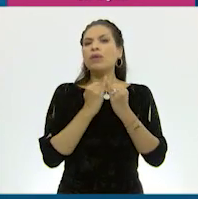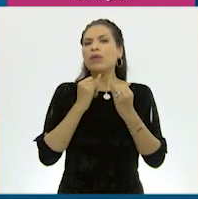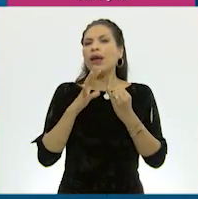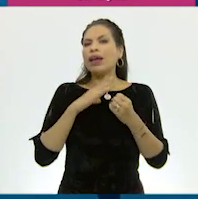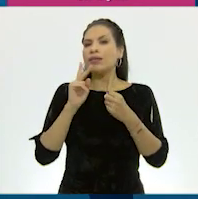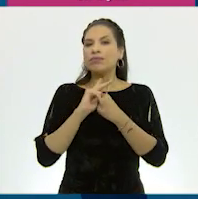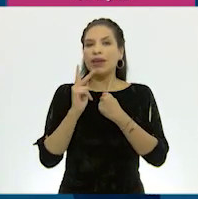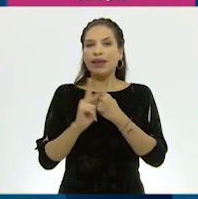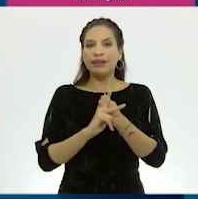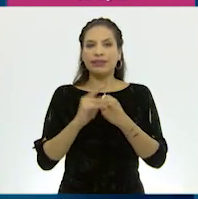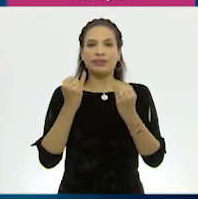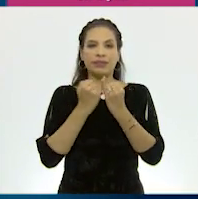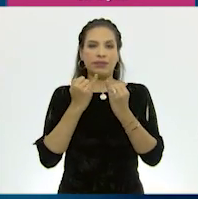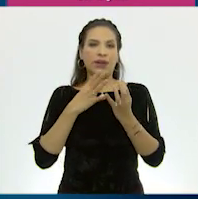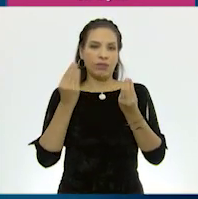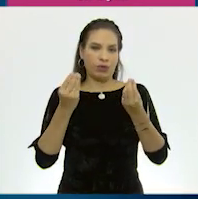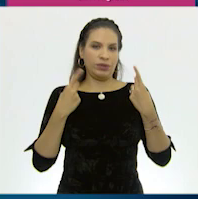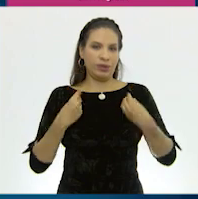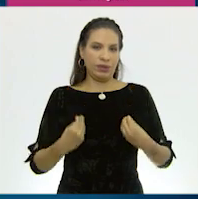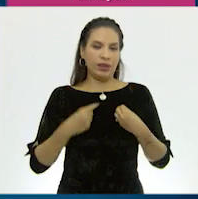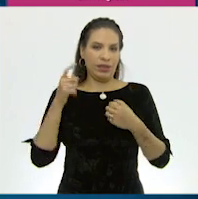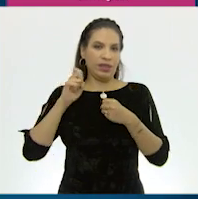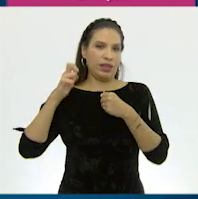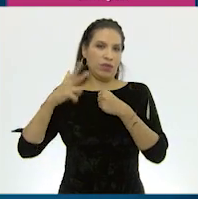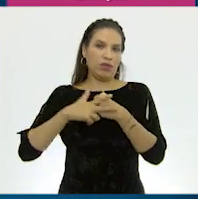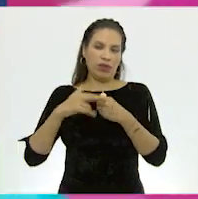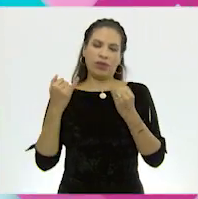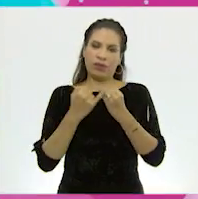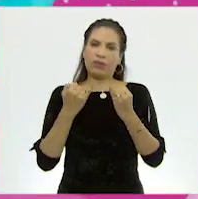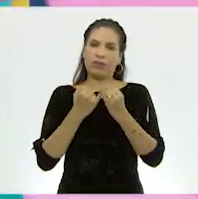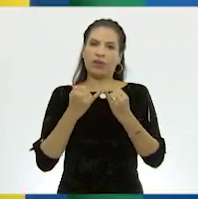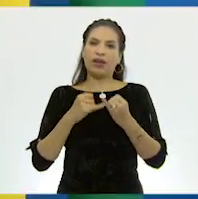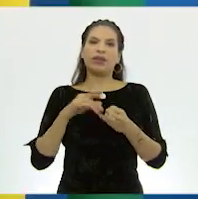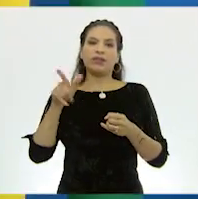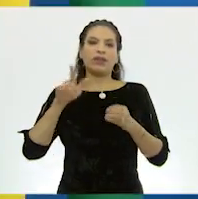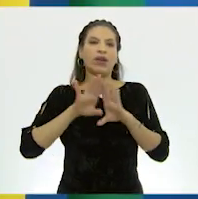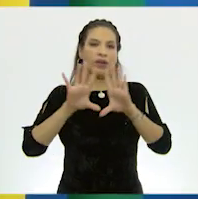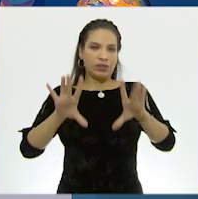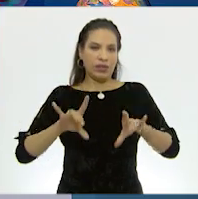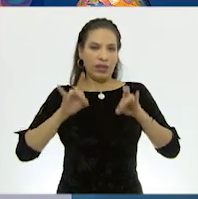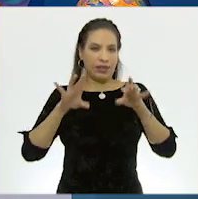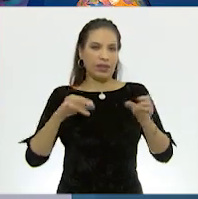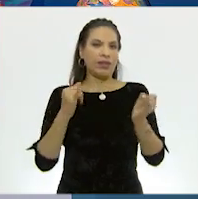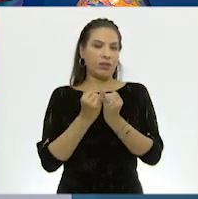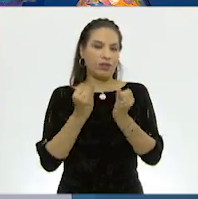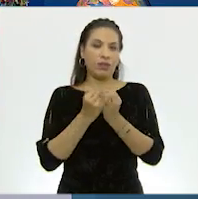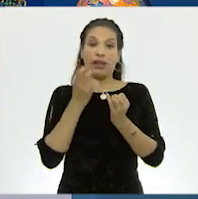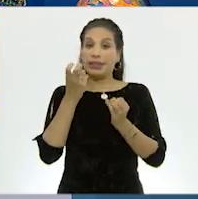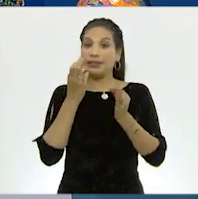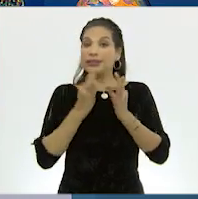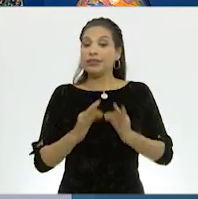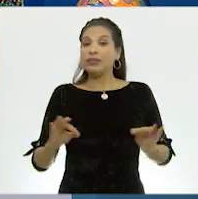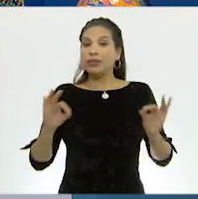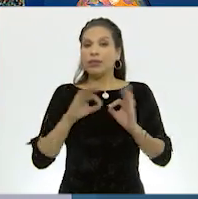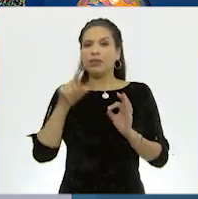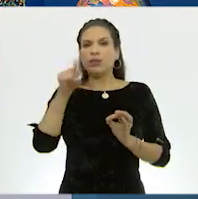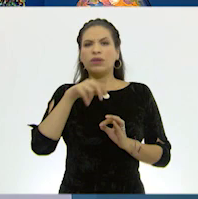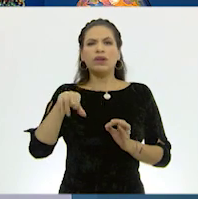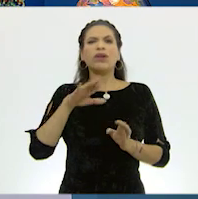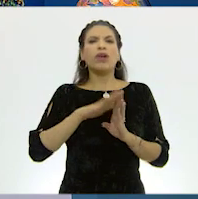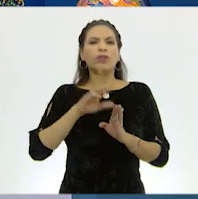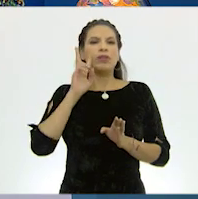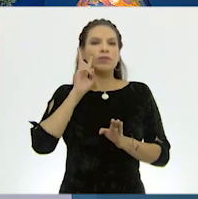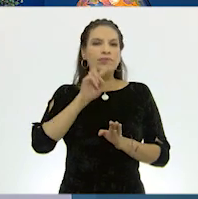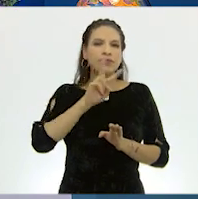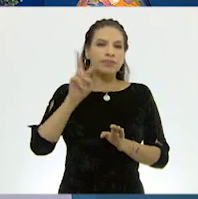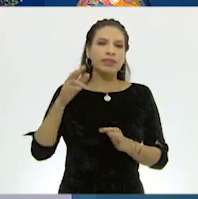hay países altamente poblados en Europa y en Neocenía también. Es muy importante que reconozcamos